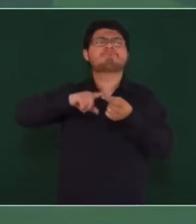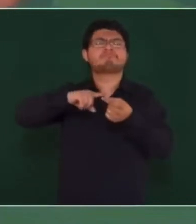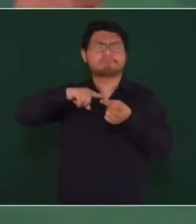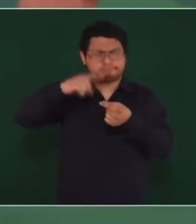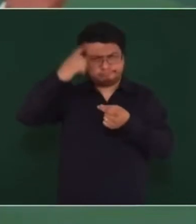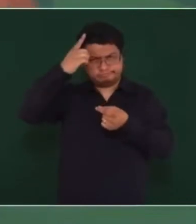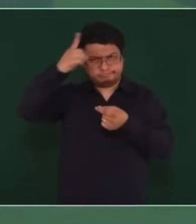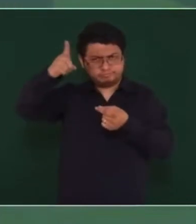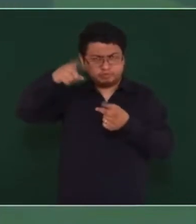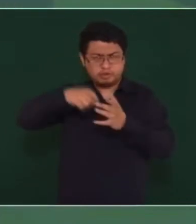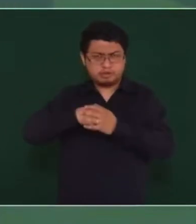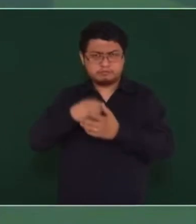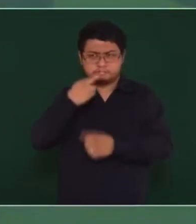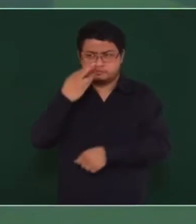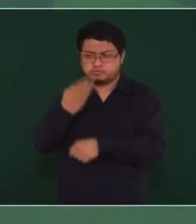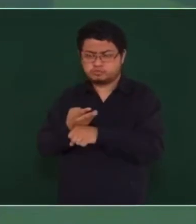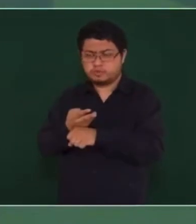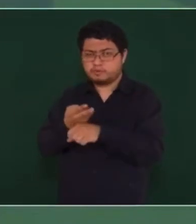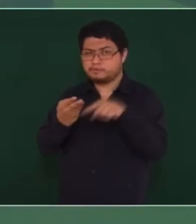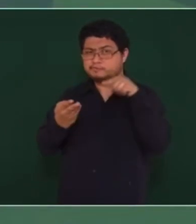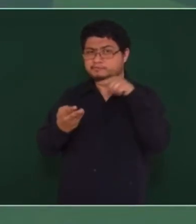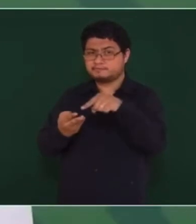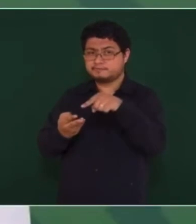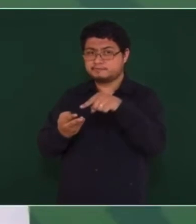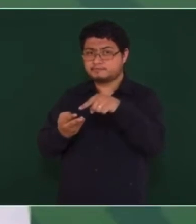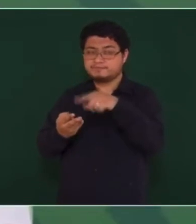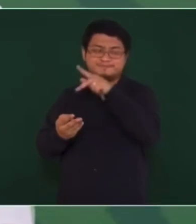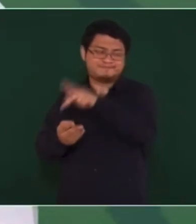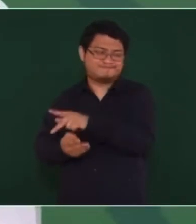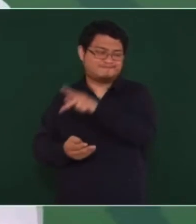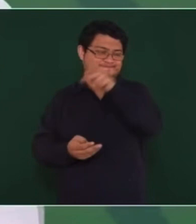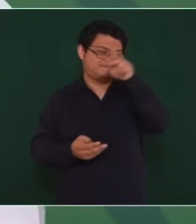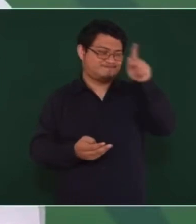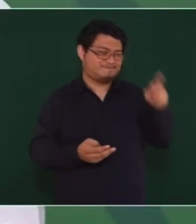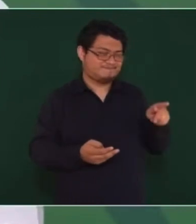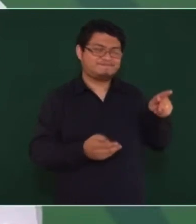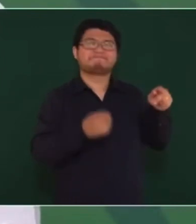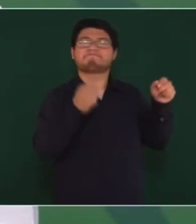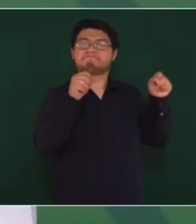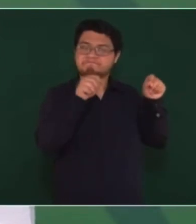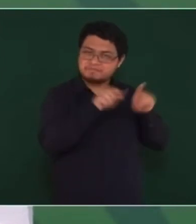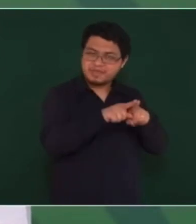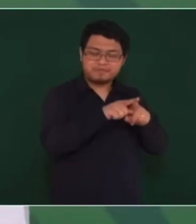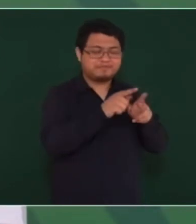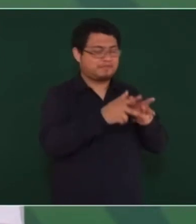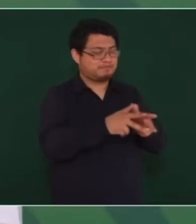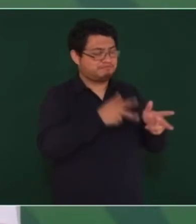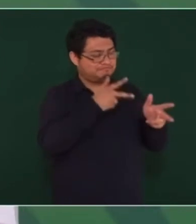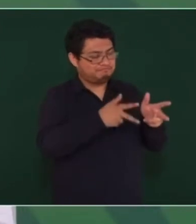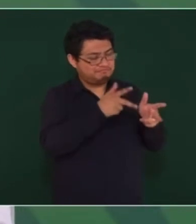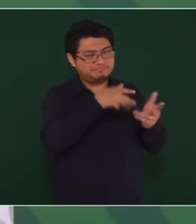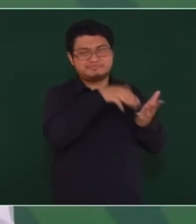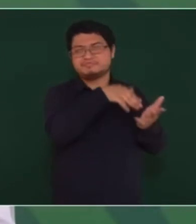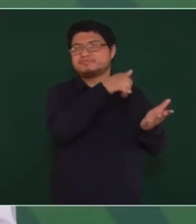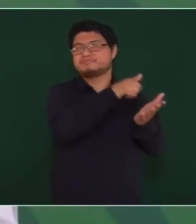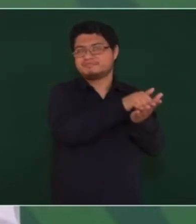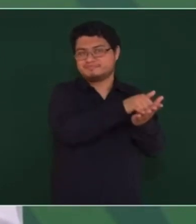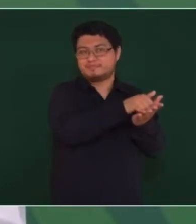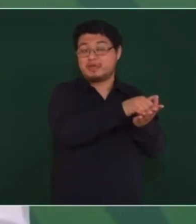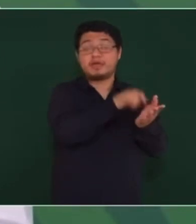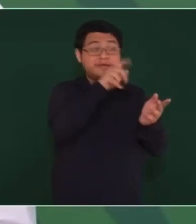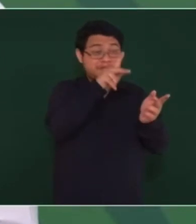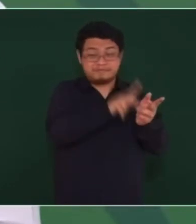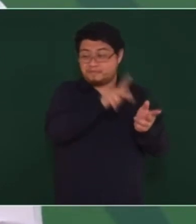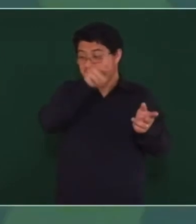que va a manejar el tren Maya y el aeropuerto Felipe